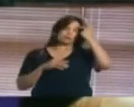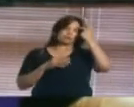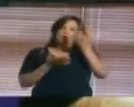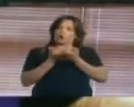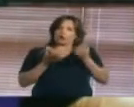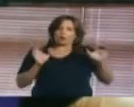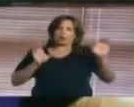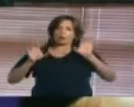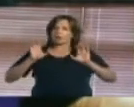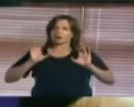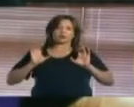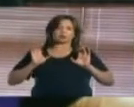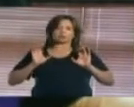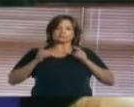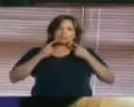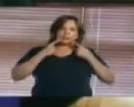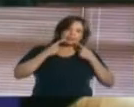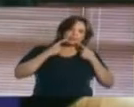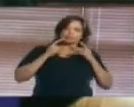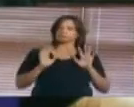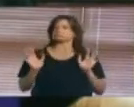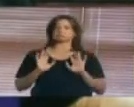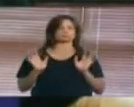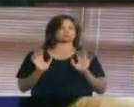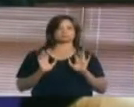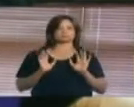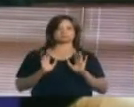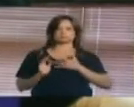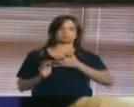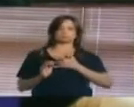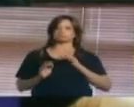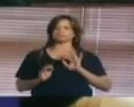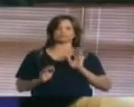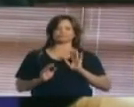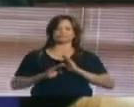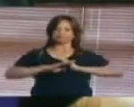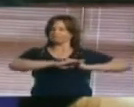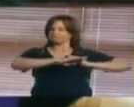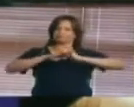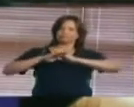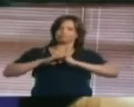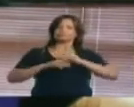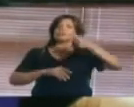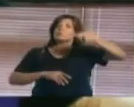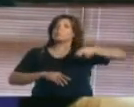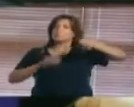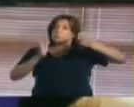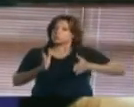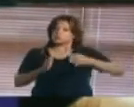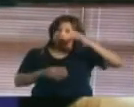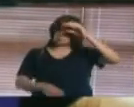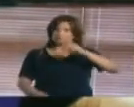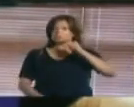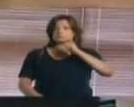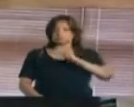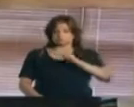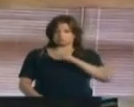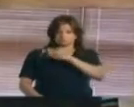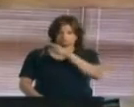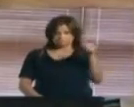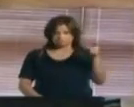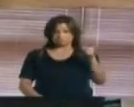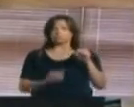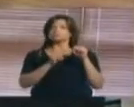económicas, que pudieran pretender influir a lo interno. Jueces, jueces, juezas,